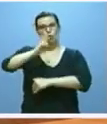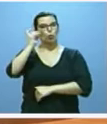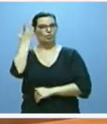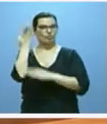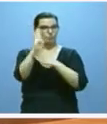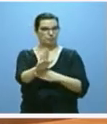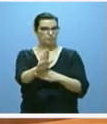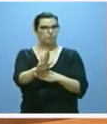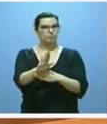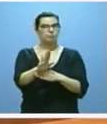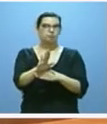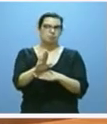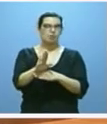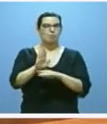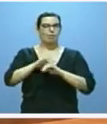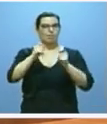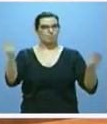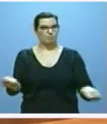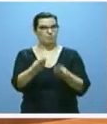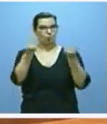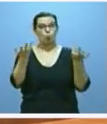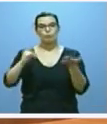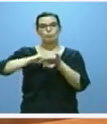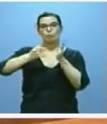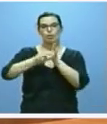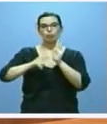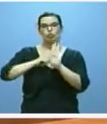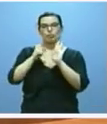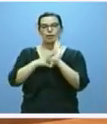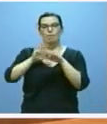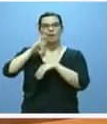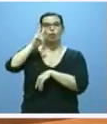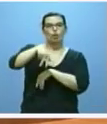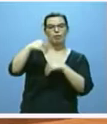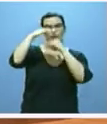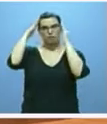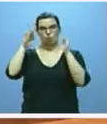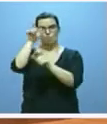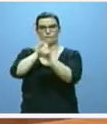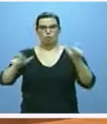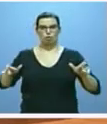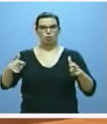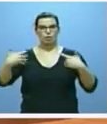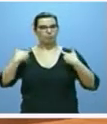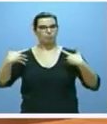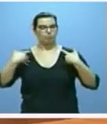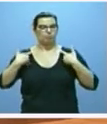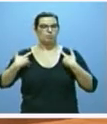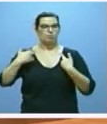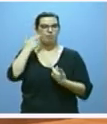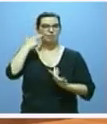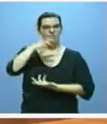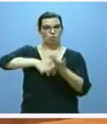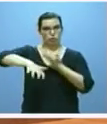sin duda también la mejora, como es el proyecto de ley de reconocimiento y atención a las víctimas del terrorismo. Además,